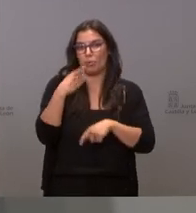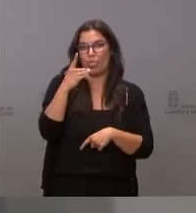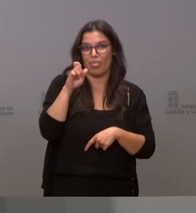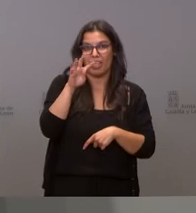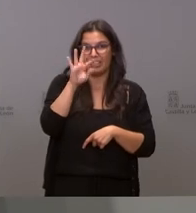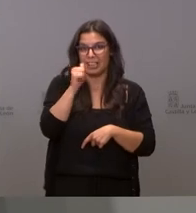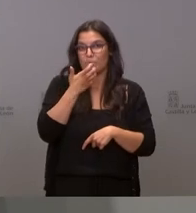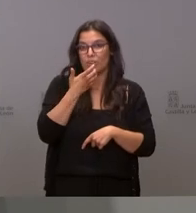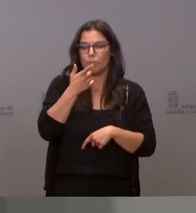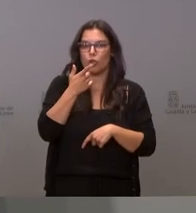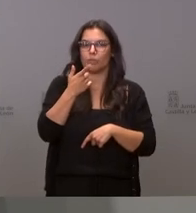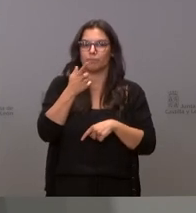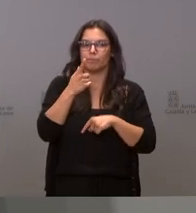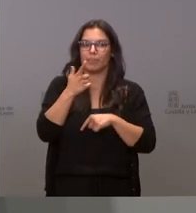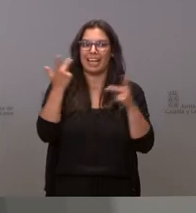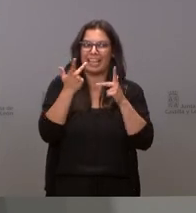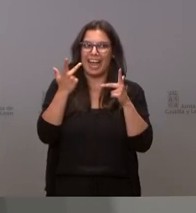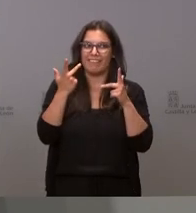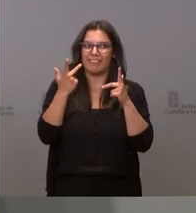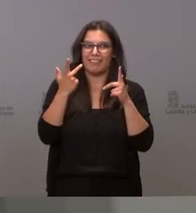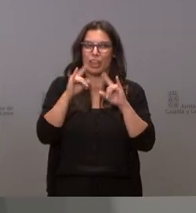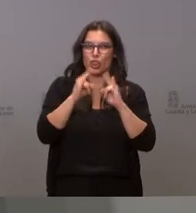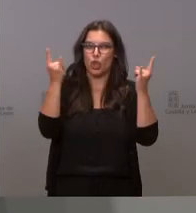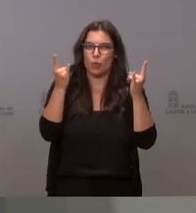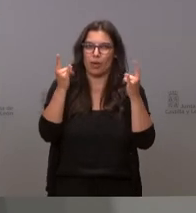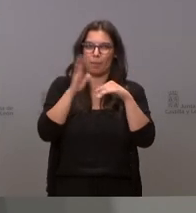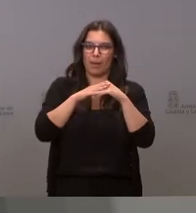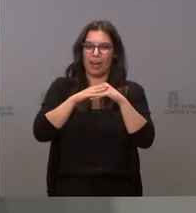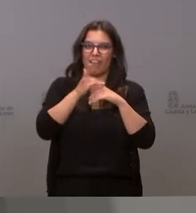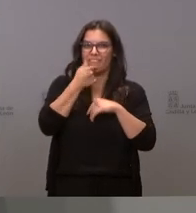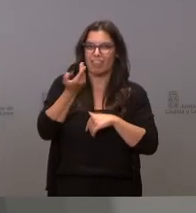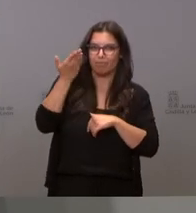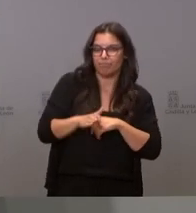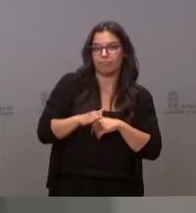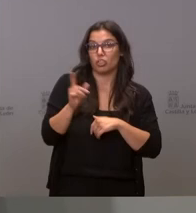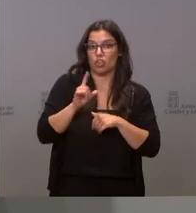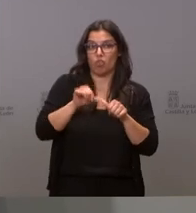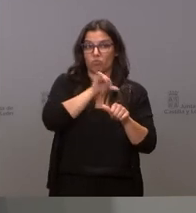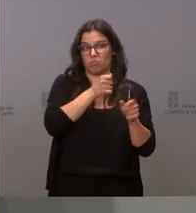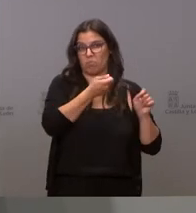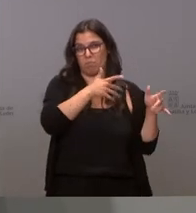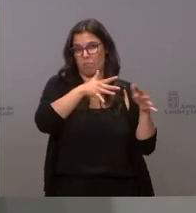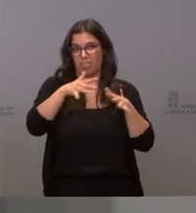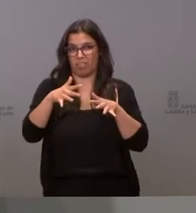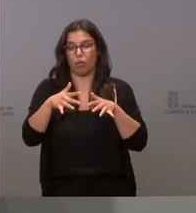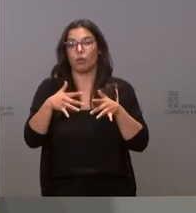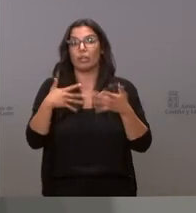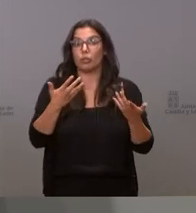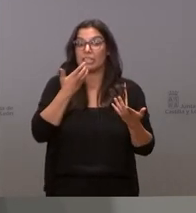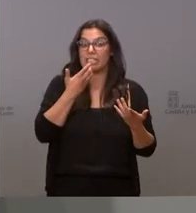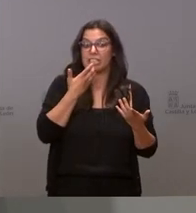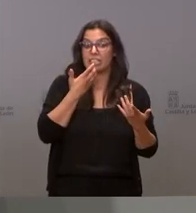excepcional letalidad con respecto a la anterior por tanto si se comporta como se ha comportado